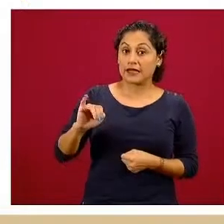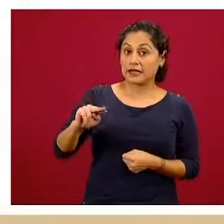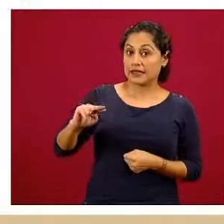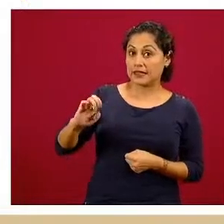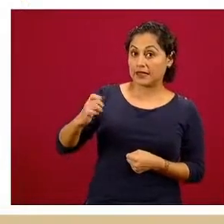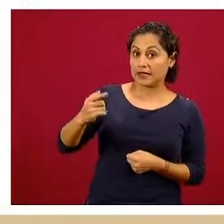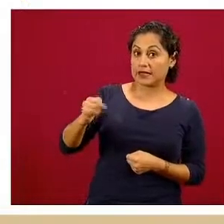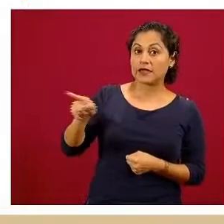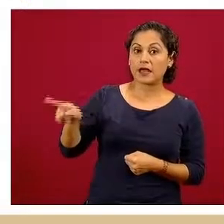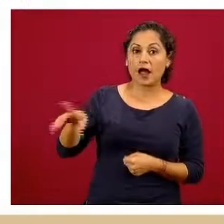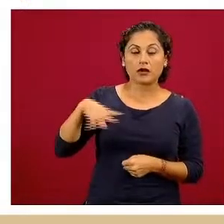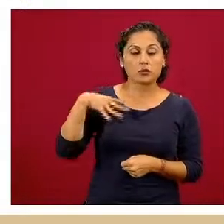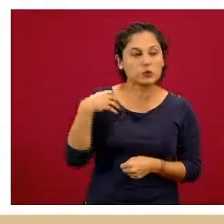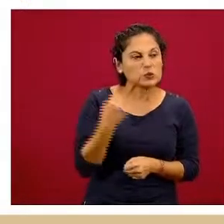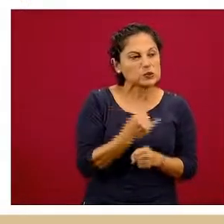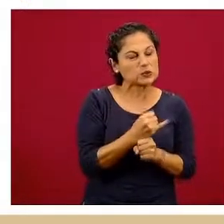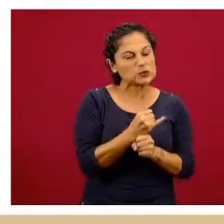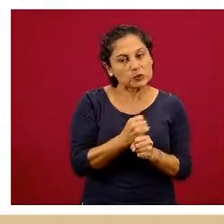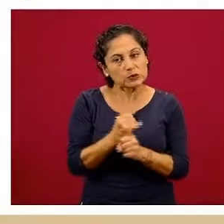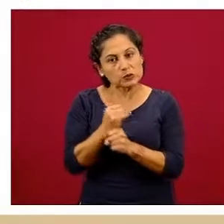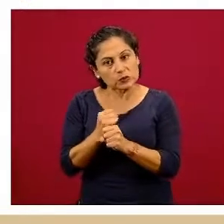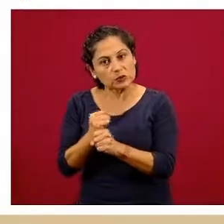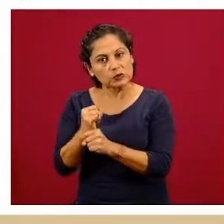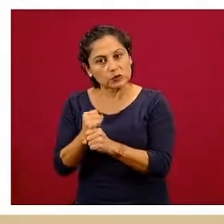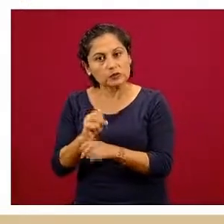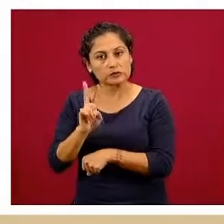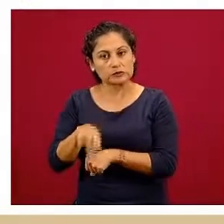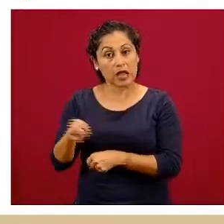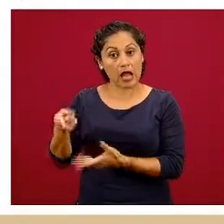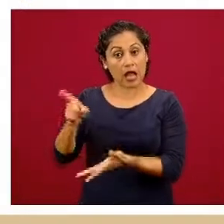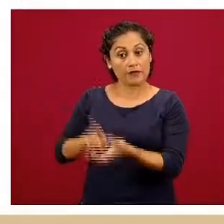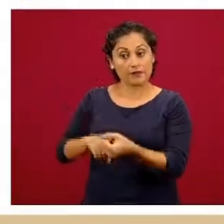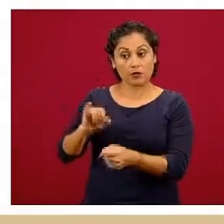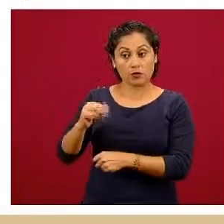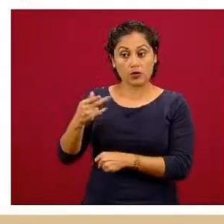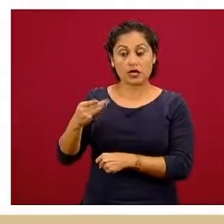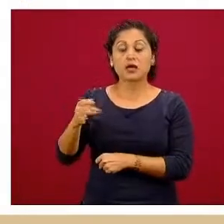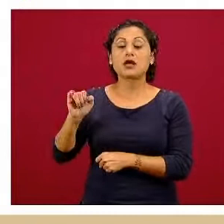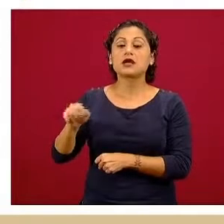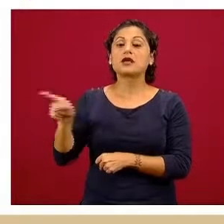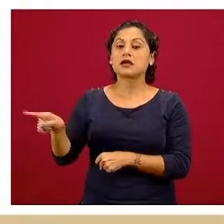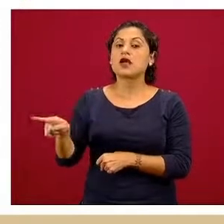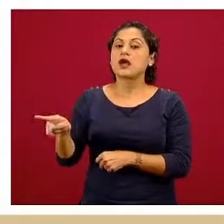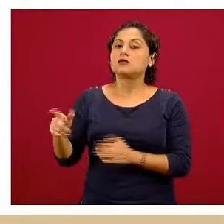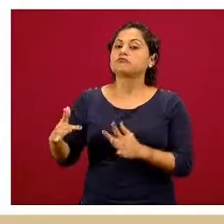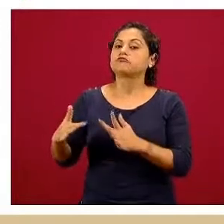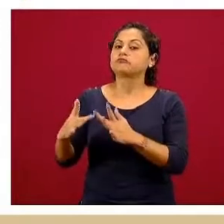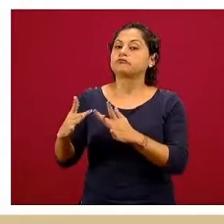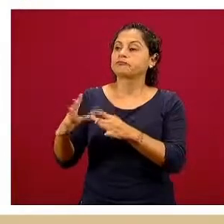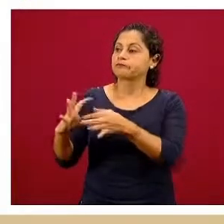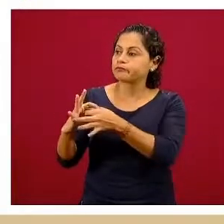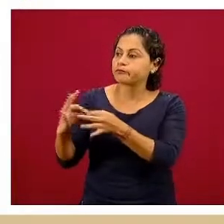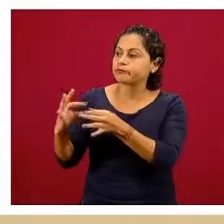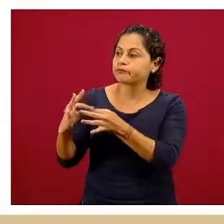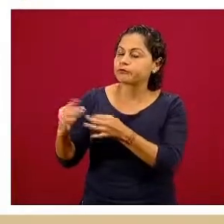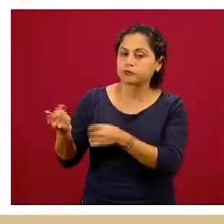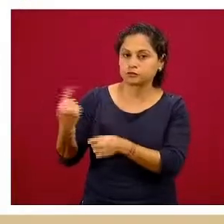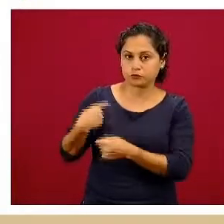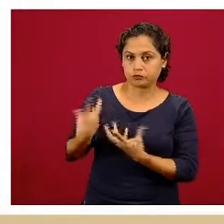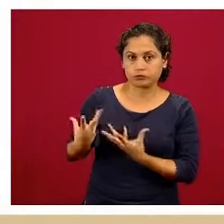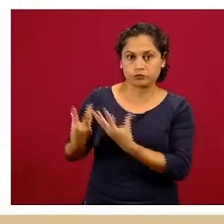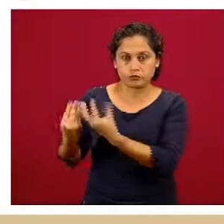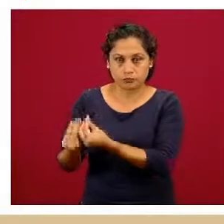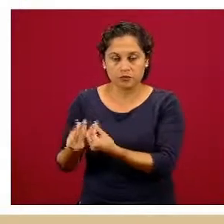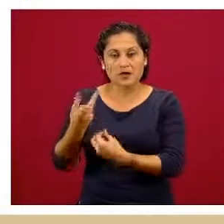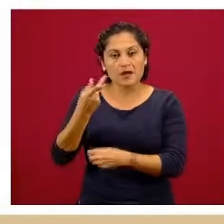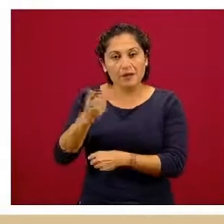hace un gran esfuerzo. Hay gente muy preparada que ha colaborado estrechamente con nosotros, pero a